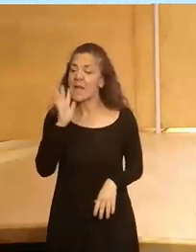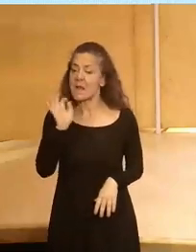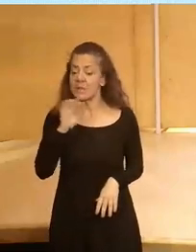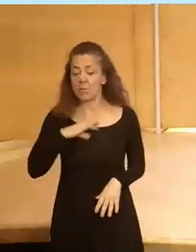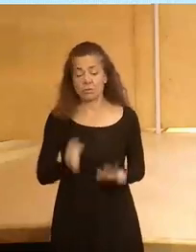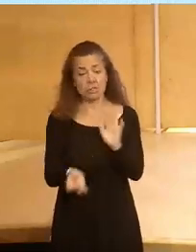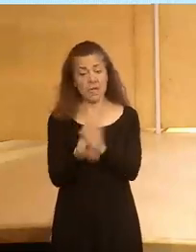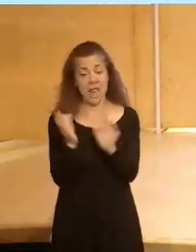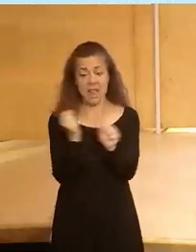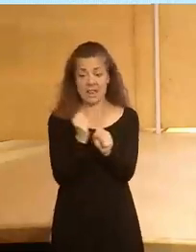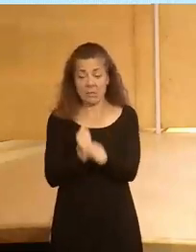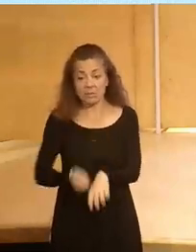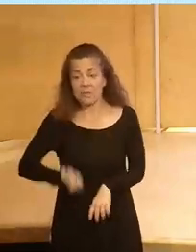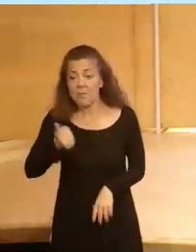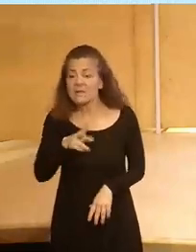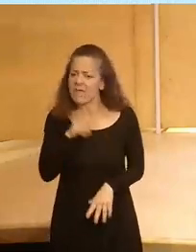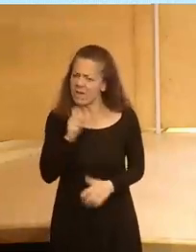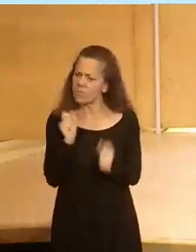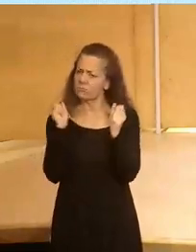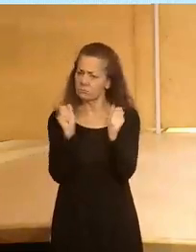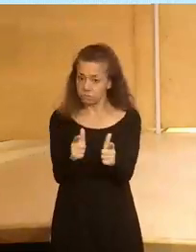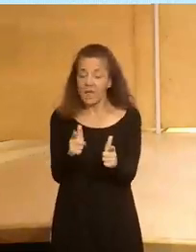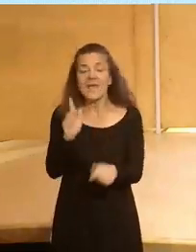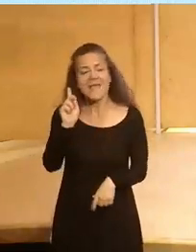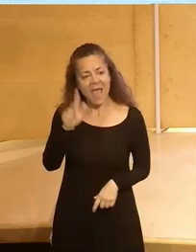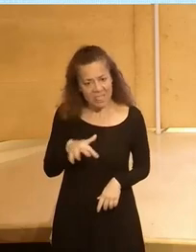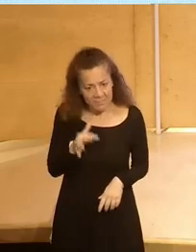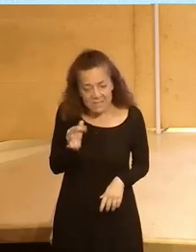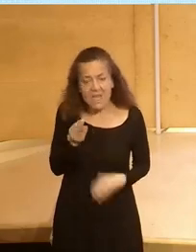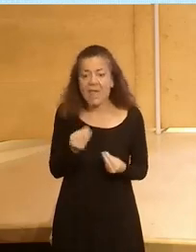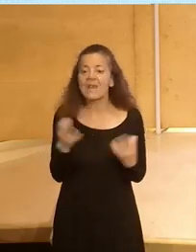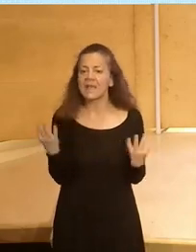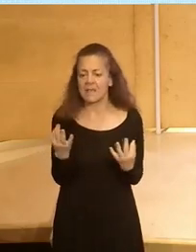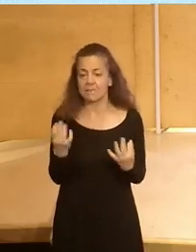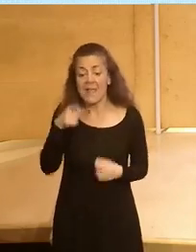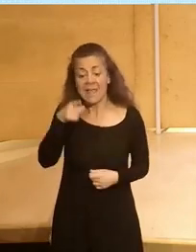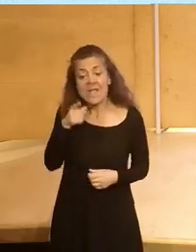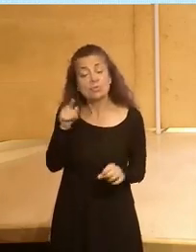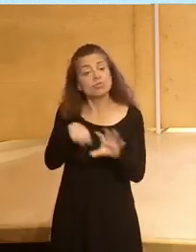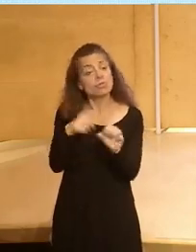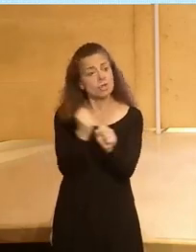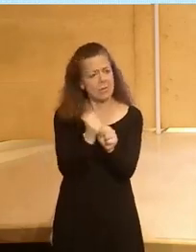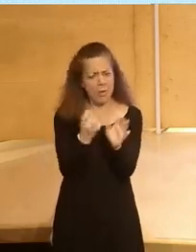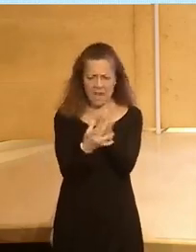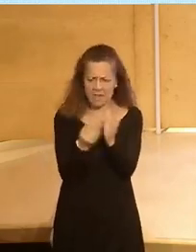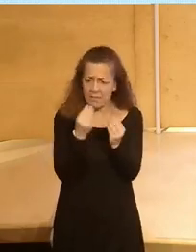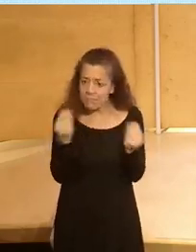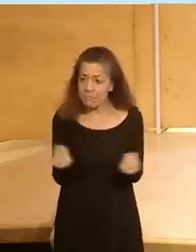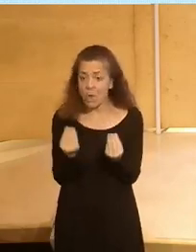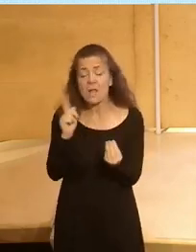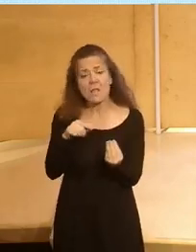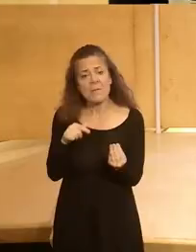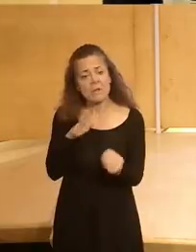crear puestos de mayor valor añadido y podemos realmente hacer que estos puestos sean de mayor calidad y también